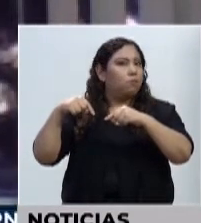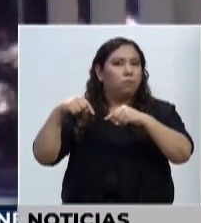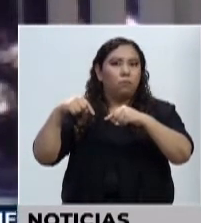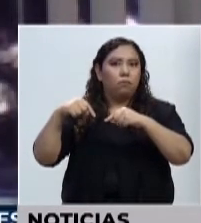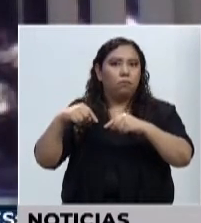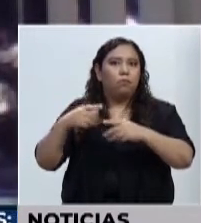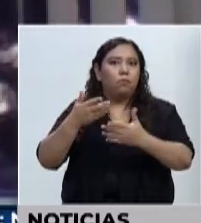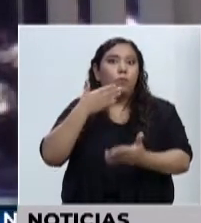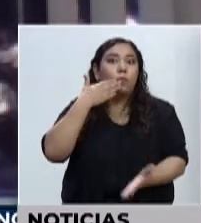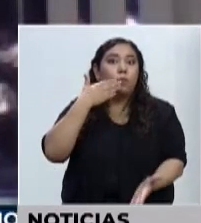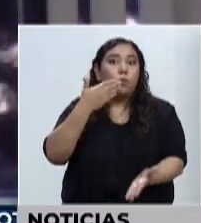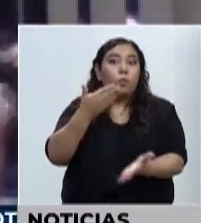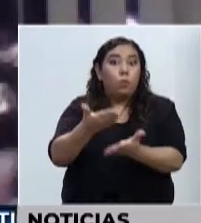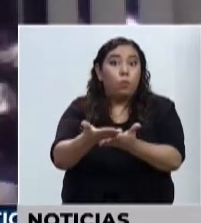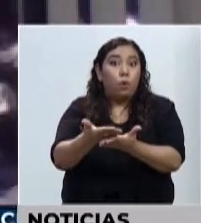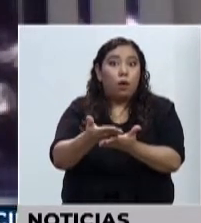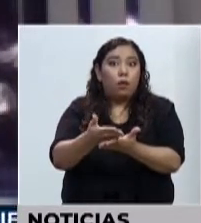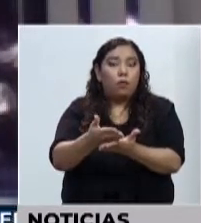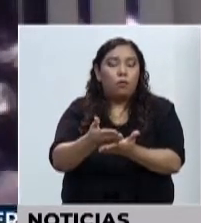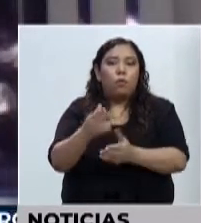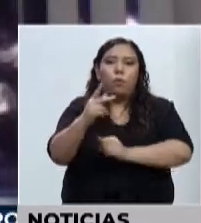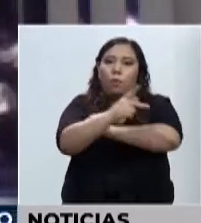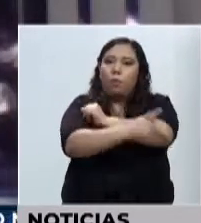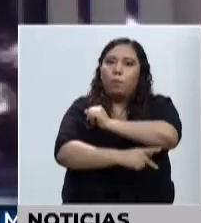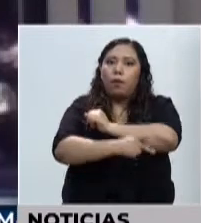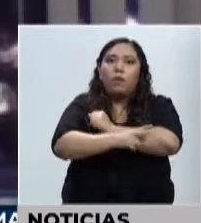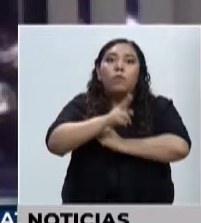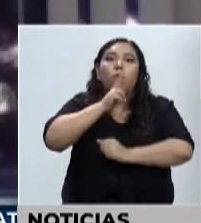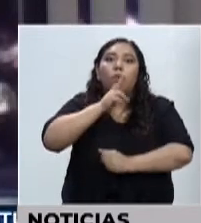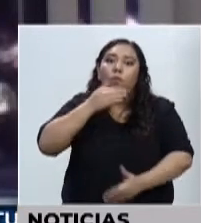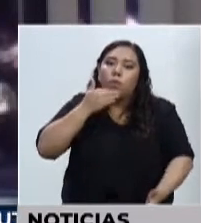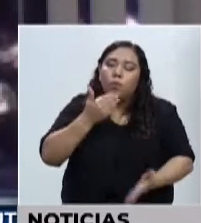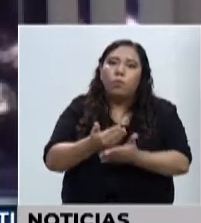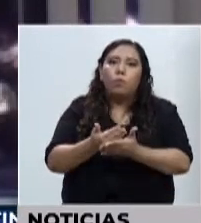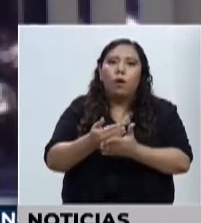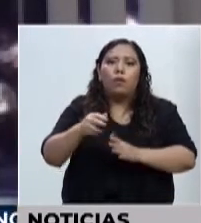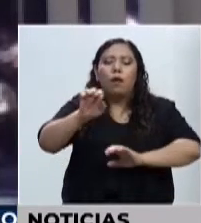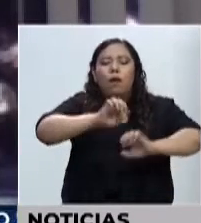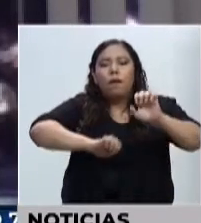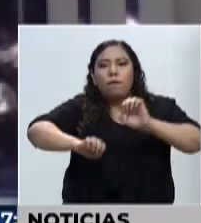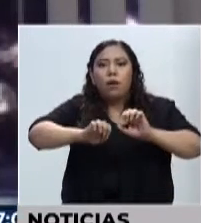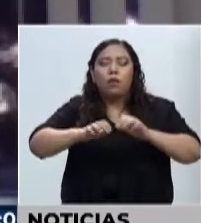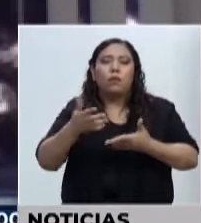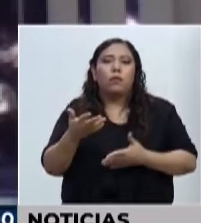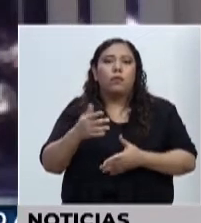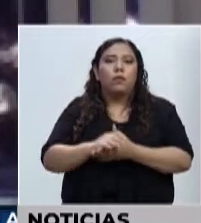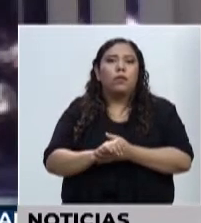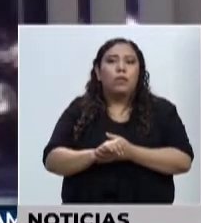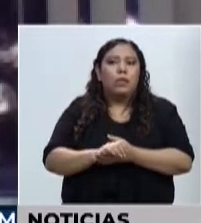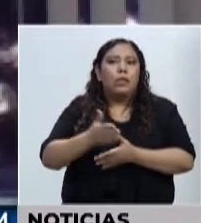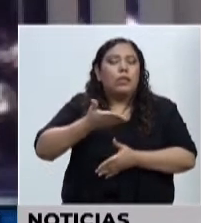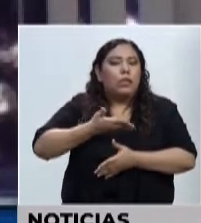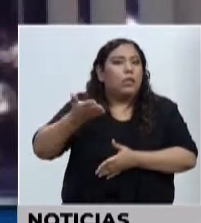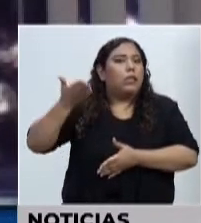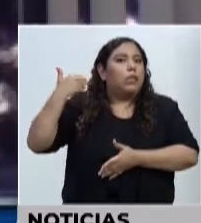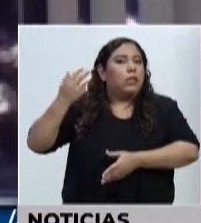bueno para el país, que tiene una buena imagen para el país. A pesar de tener todos estos